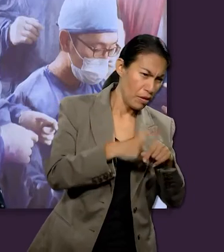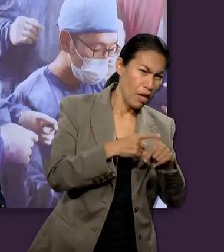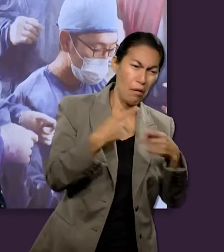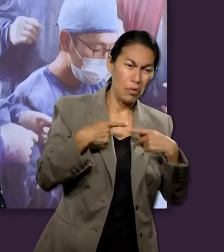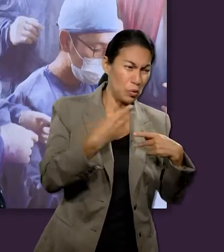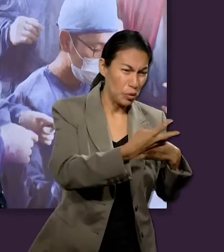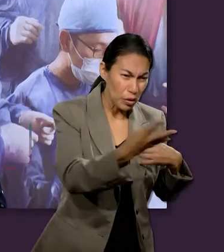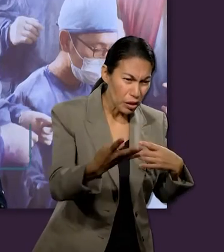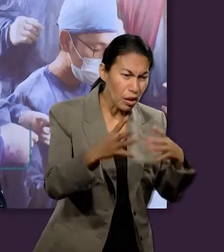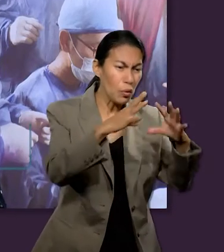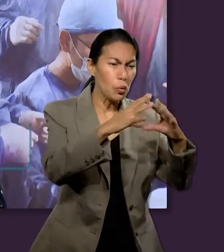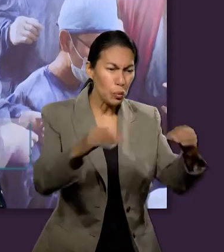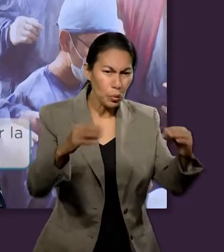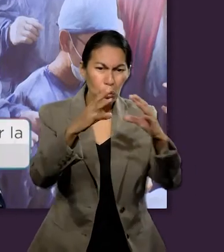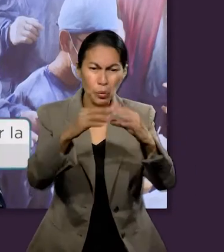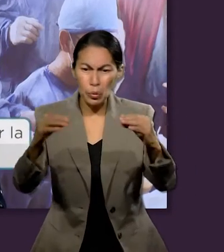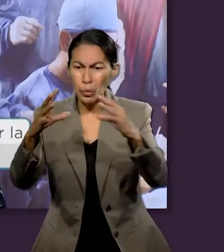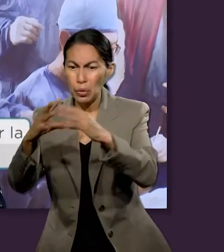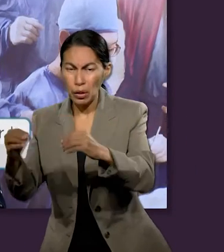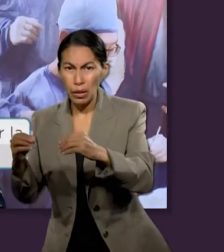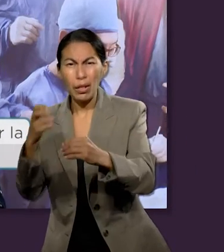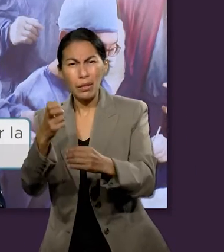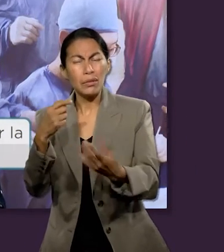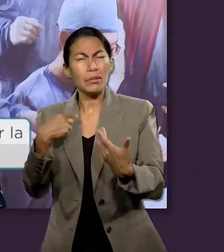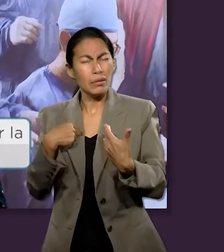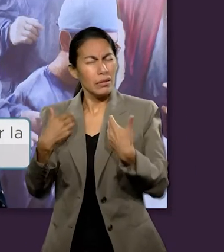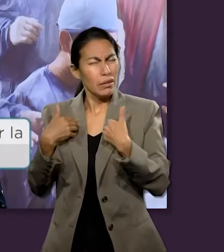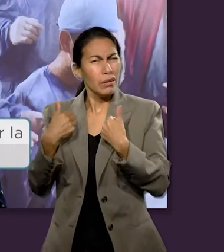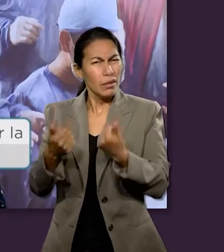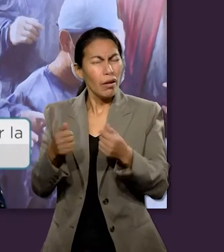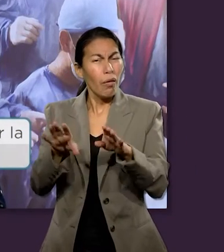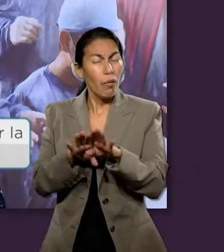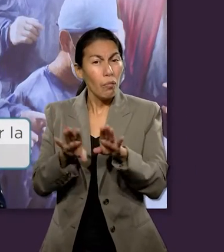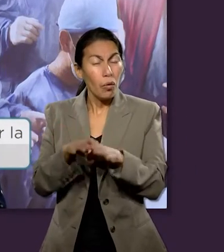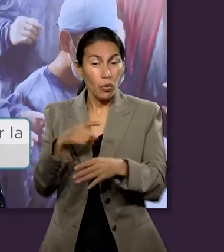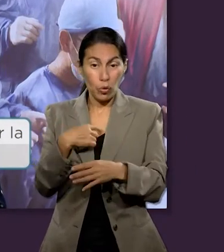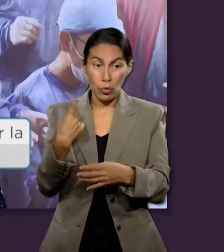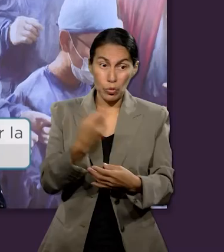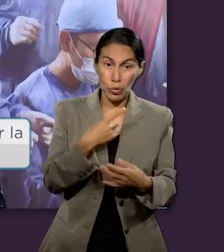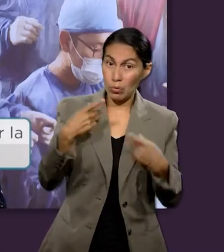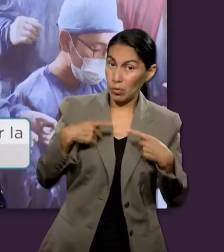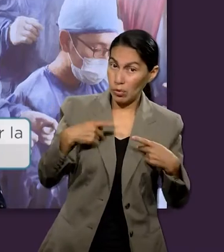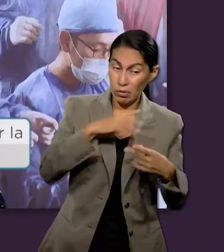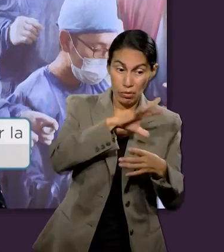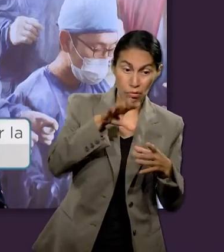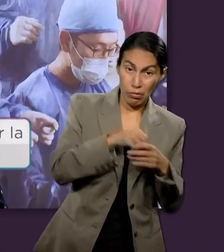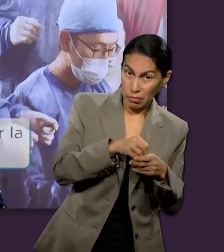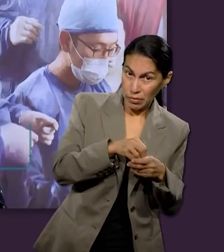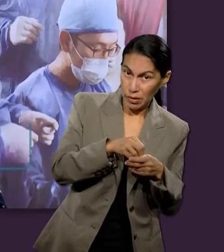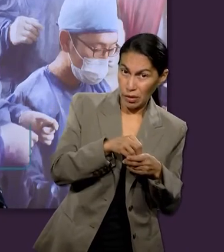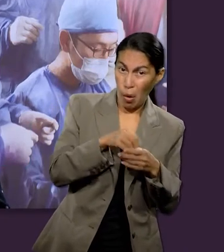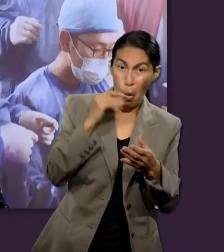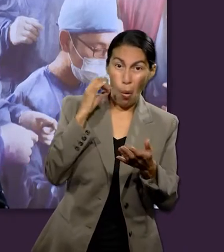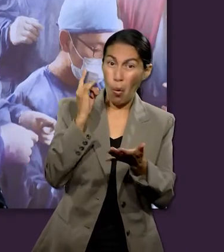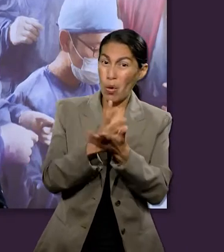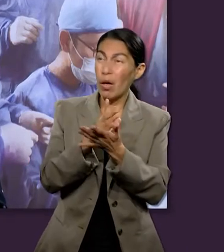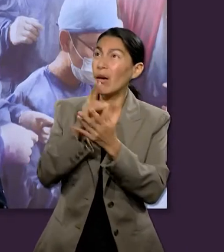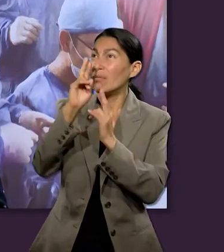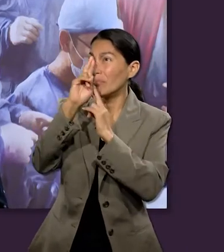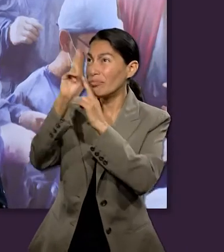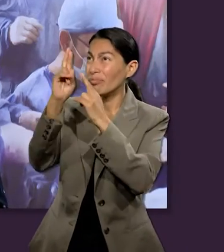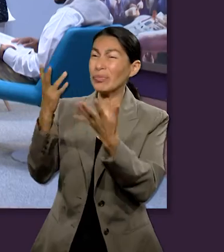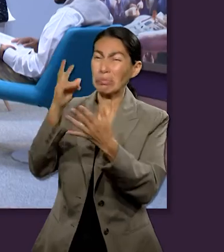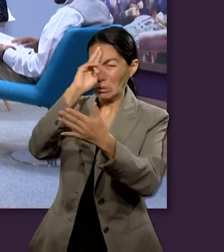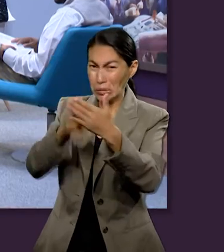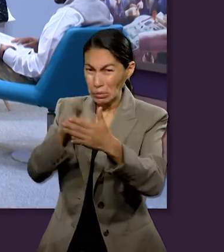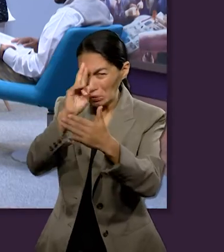en el pueblo. Lo que nos hace pensar de que si somos seres integrales, no podemos limitar la vida solo al aspecto